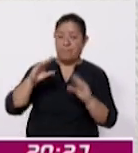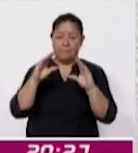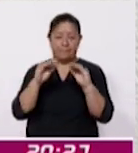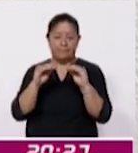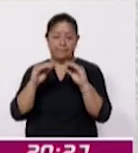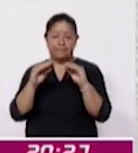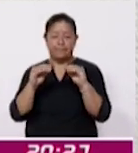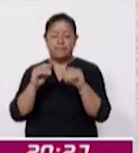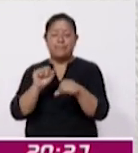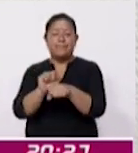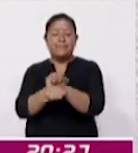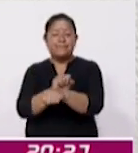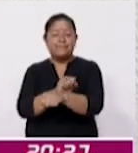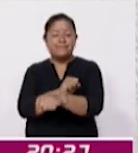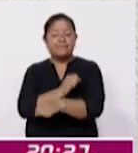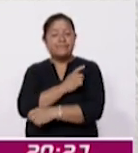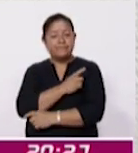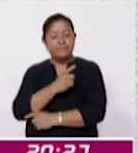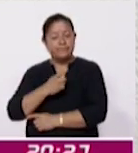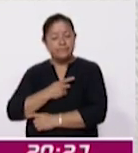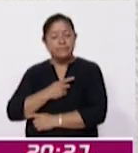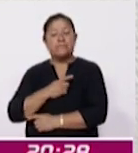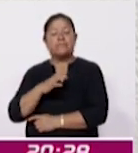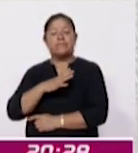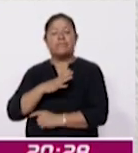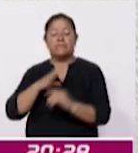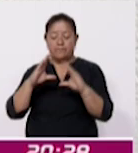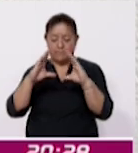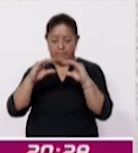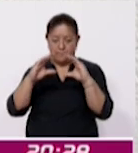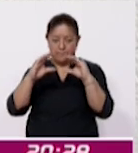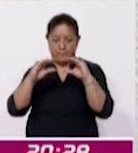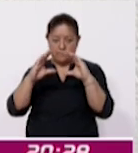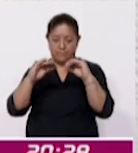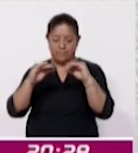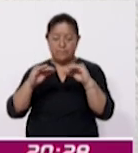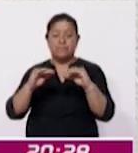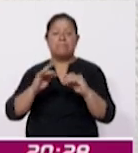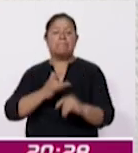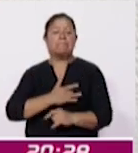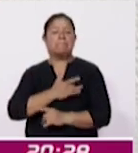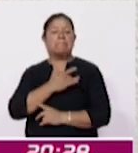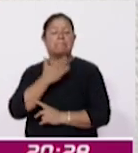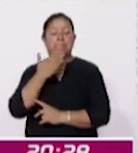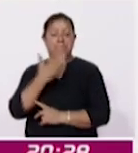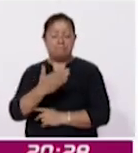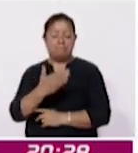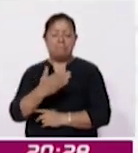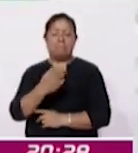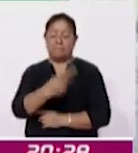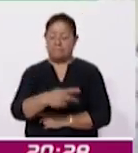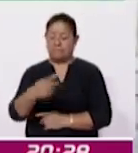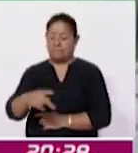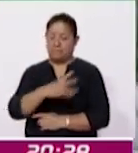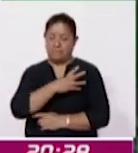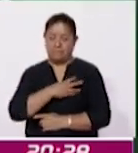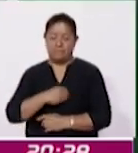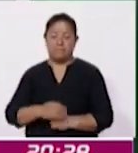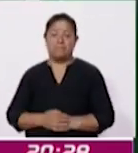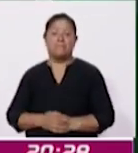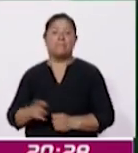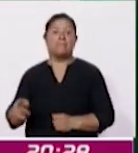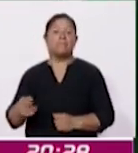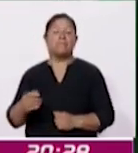no rígido, debe de tener ciertas incluso almohadillas que le brinden confort a nuestros hijos. Detalló que en la